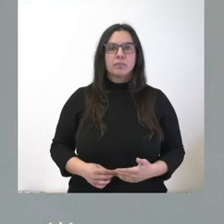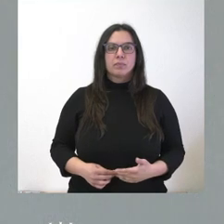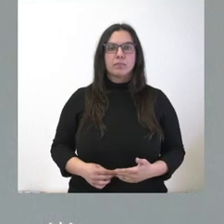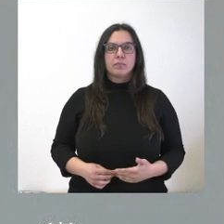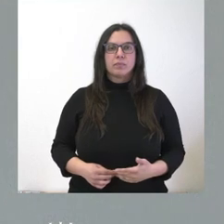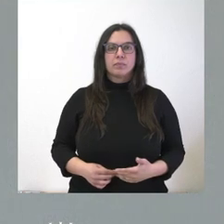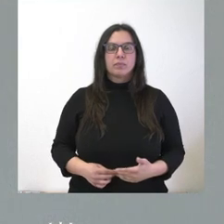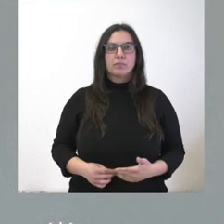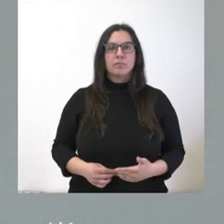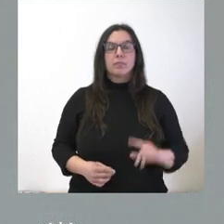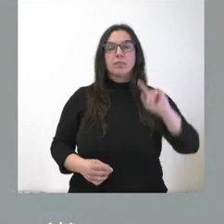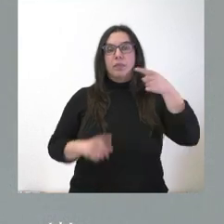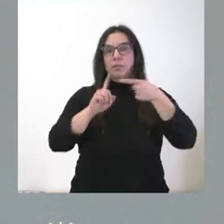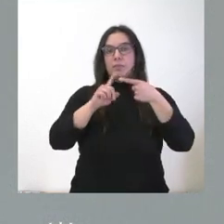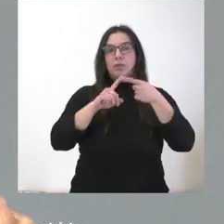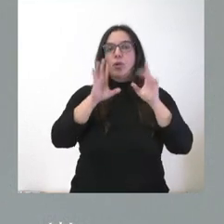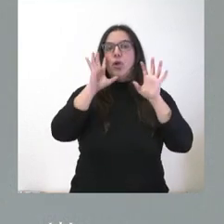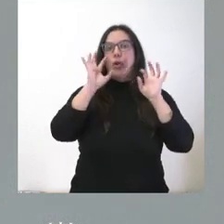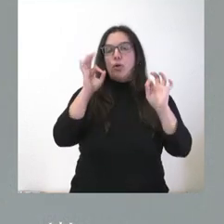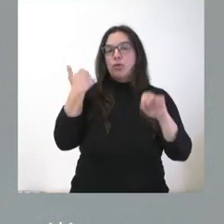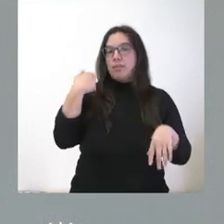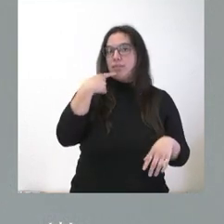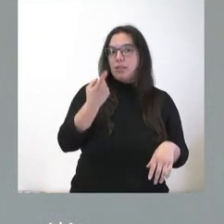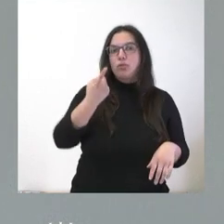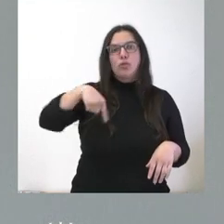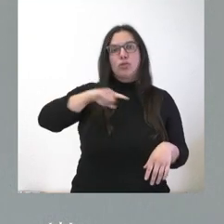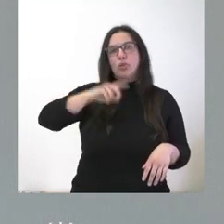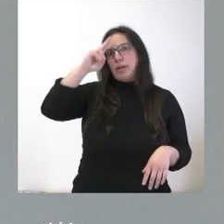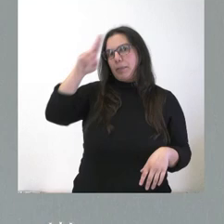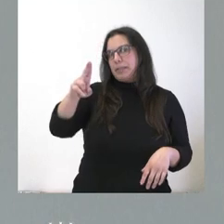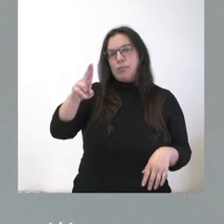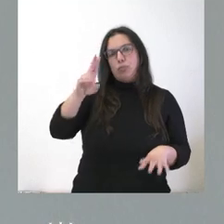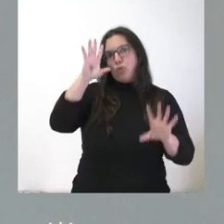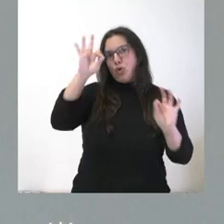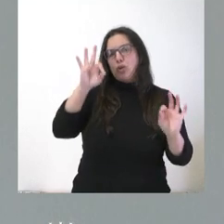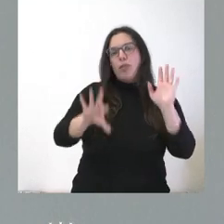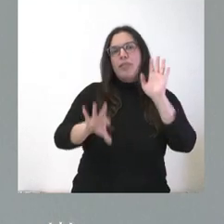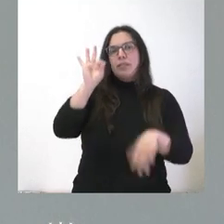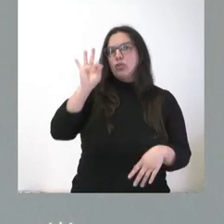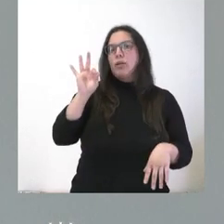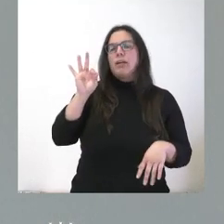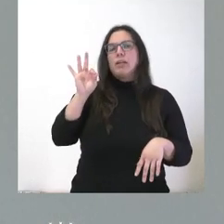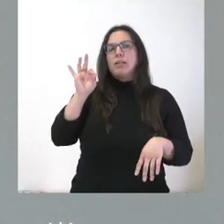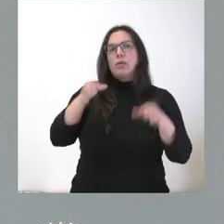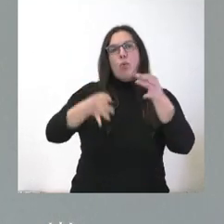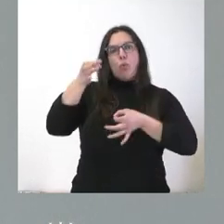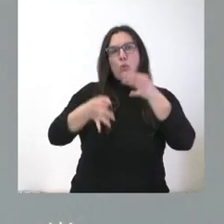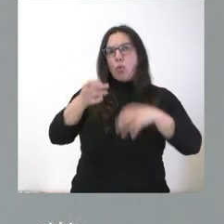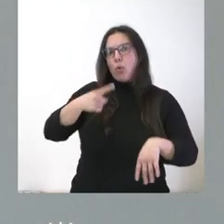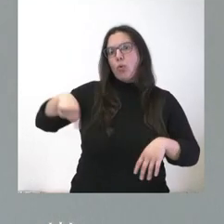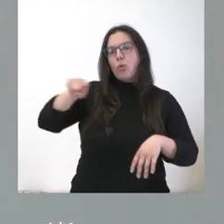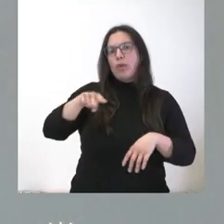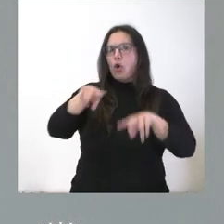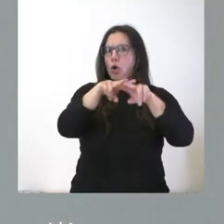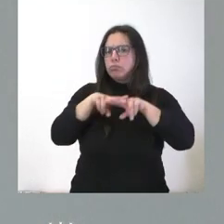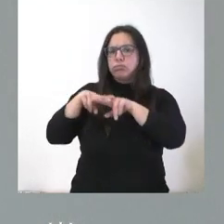Pues el primer aspecto, lógicamente, le he señalado que respetamos absolutamente las decisiones judiciales, las leeremos con la máxima atención. Pero nosotros tenemos